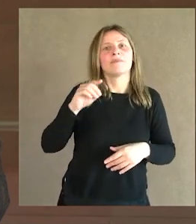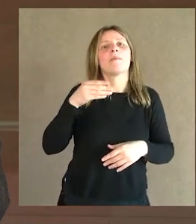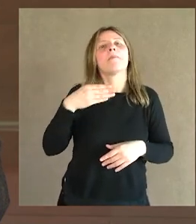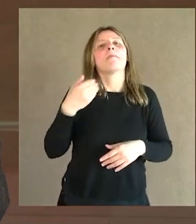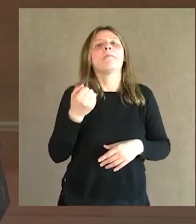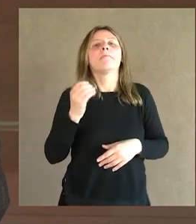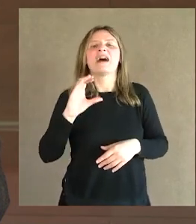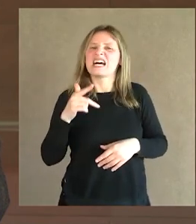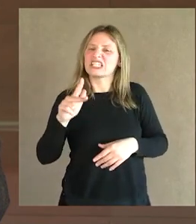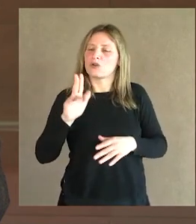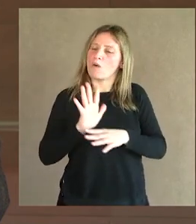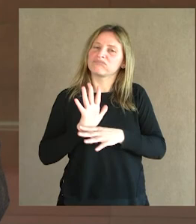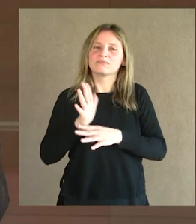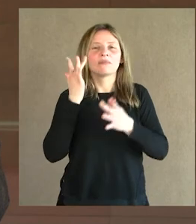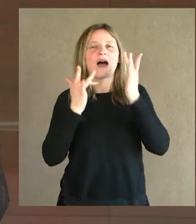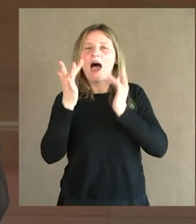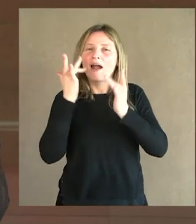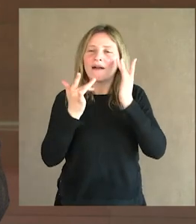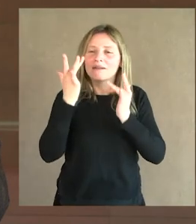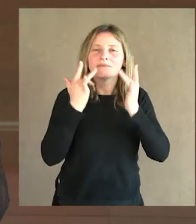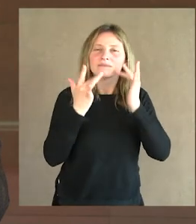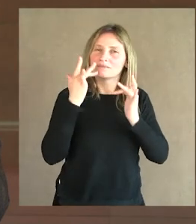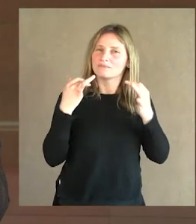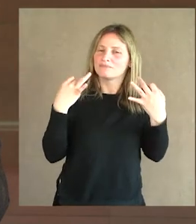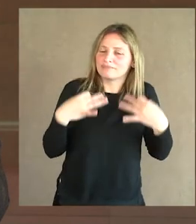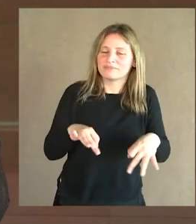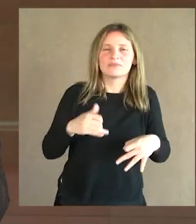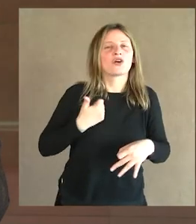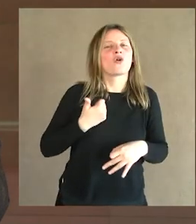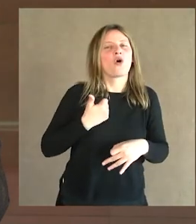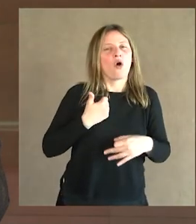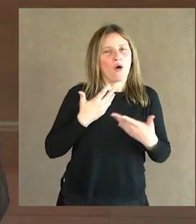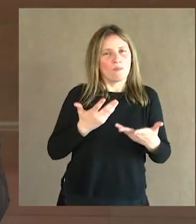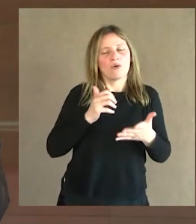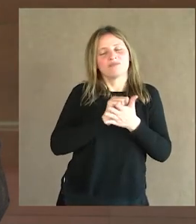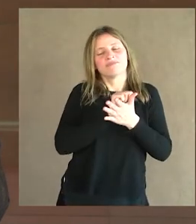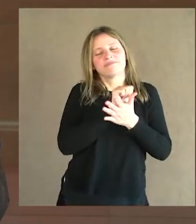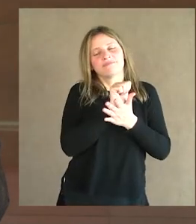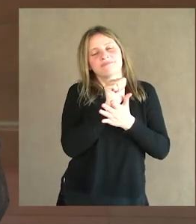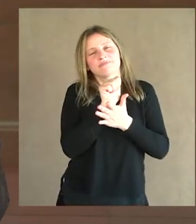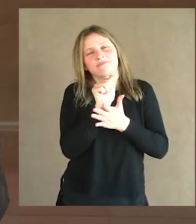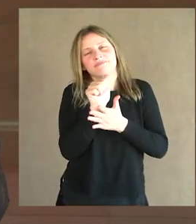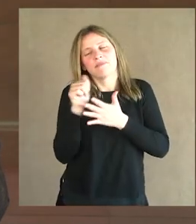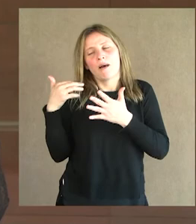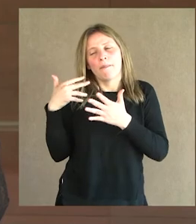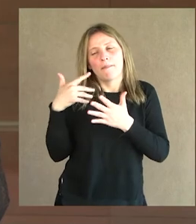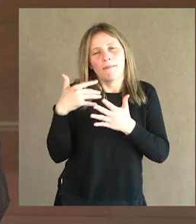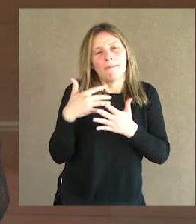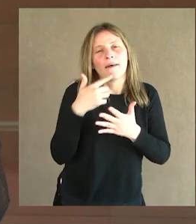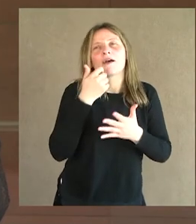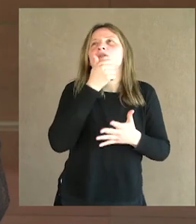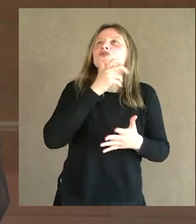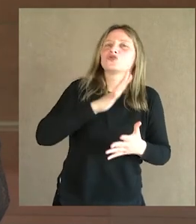obras de arte, masterclass de composición de cómo llevar adelante un relato, una historia bíblica, en este caso,